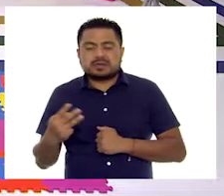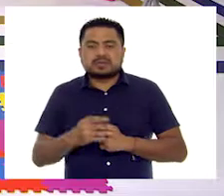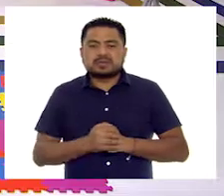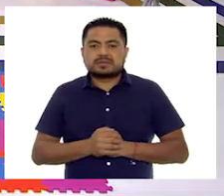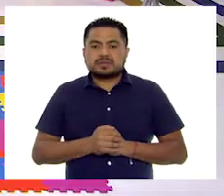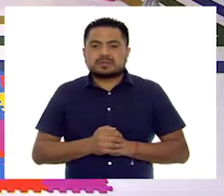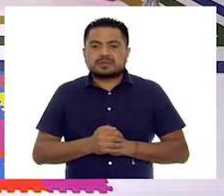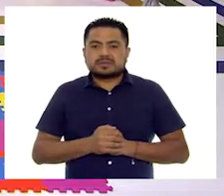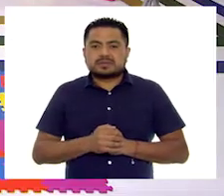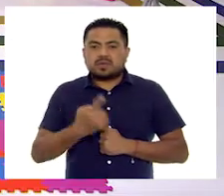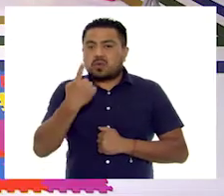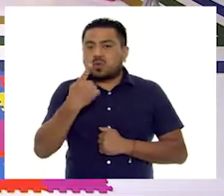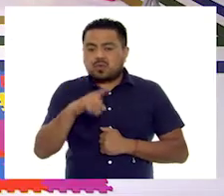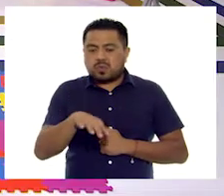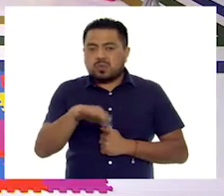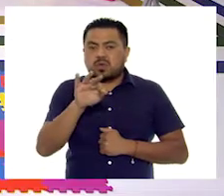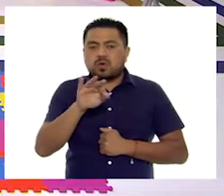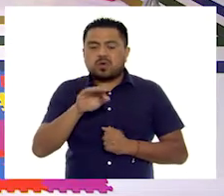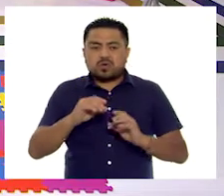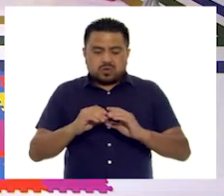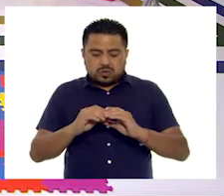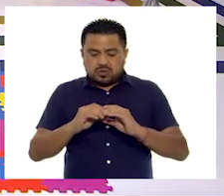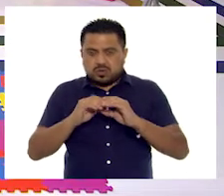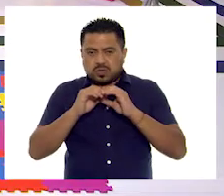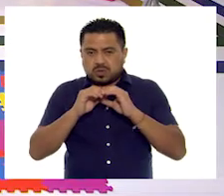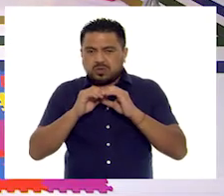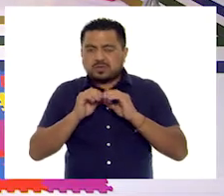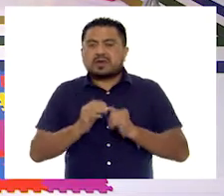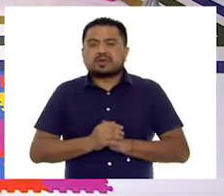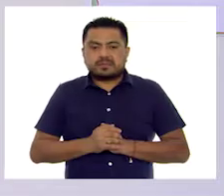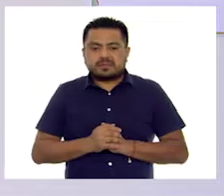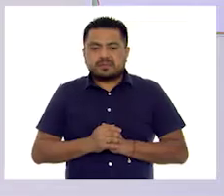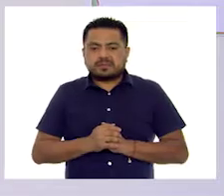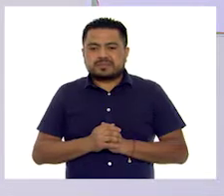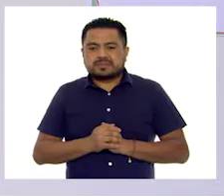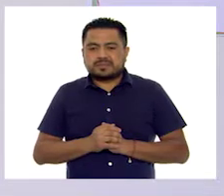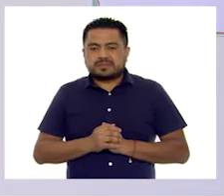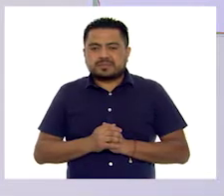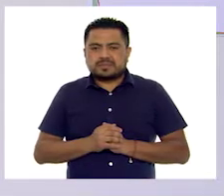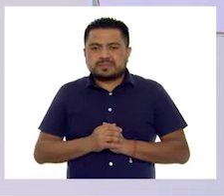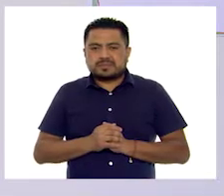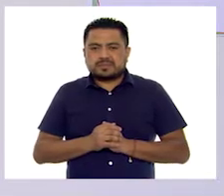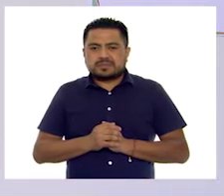tres. Una, una torta. Una, una torta.